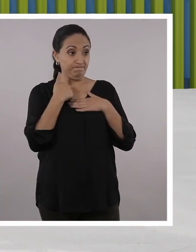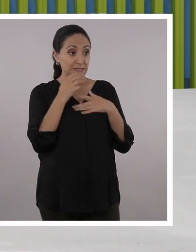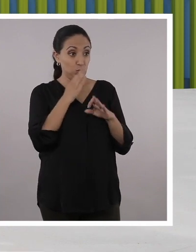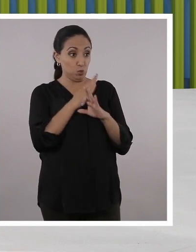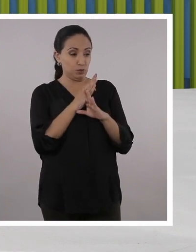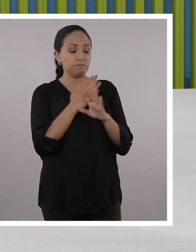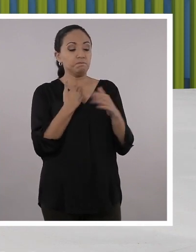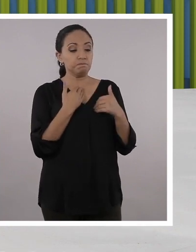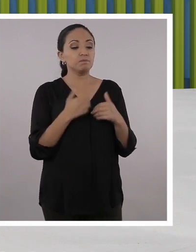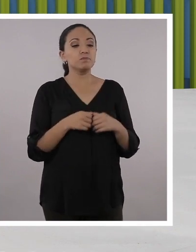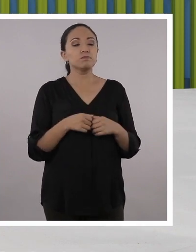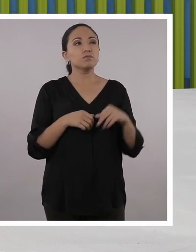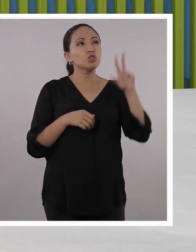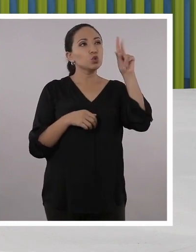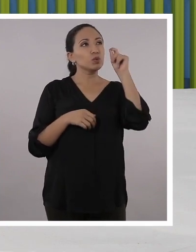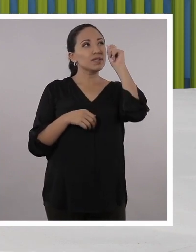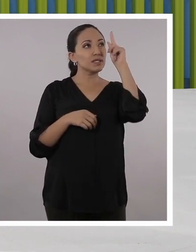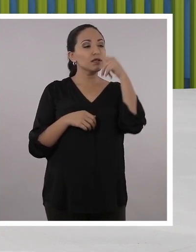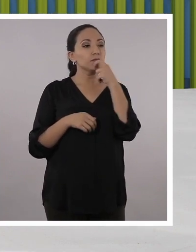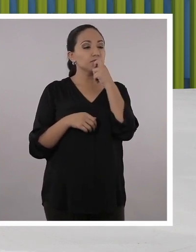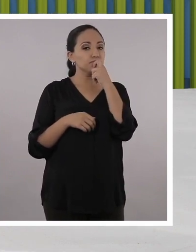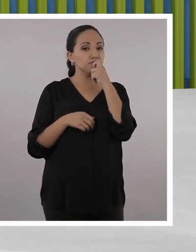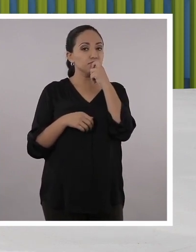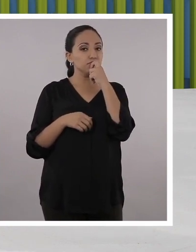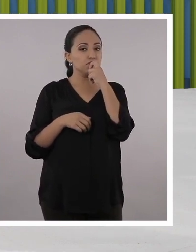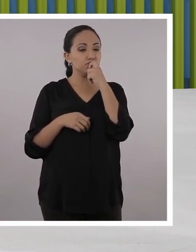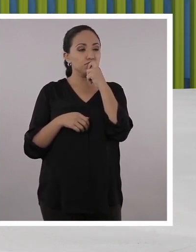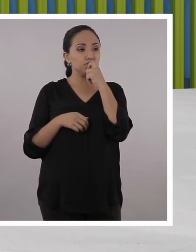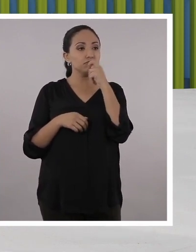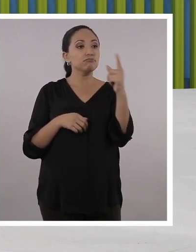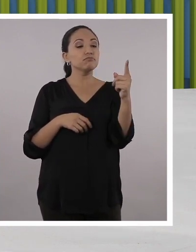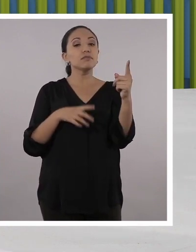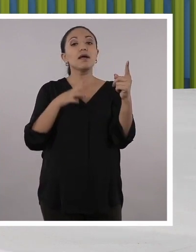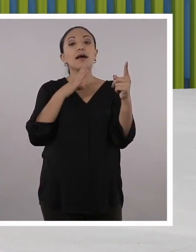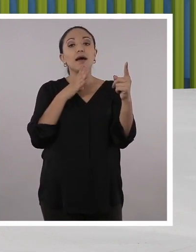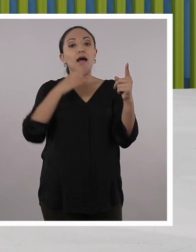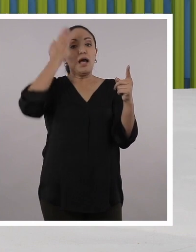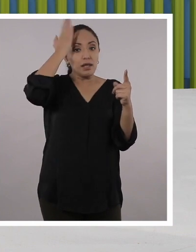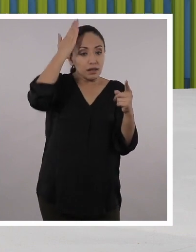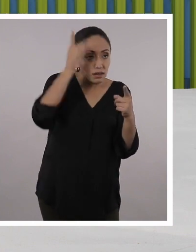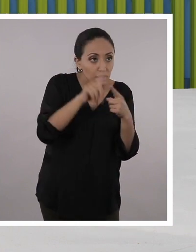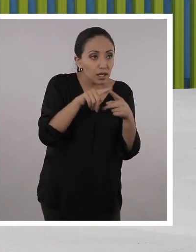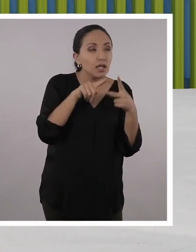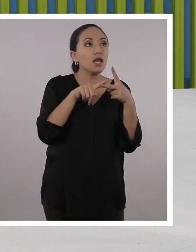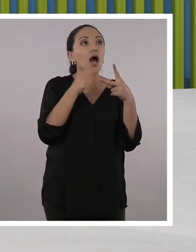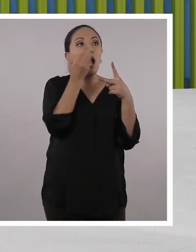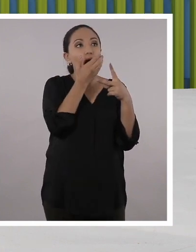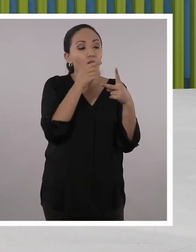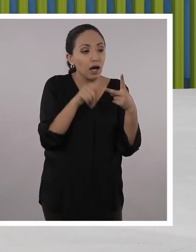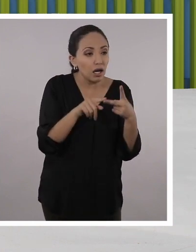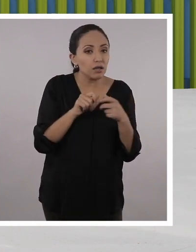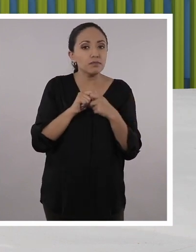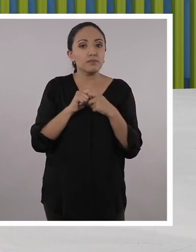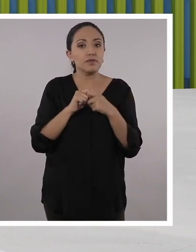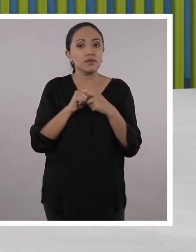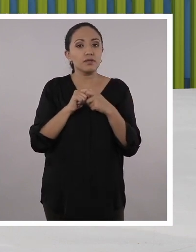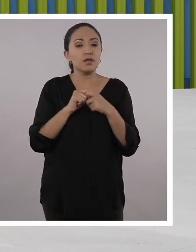profe? Ajá. A ver, ¿qué no entendí? ¿Cuál era el otro tema, Santi? ¿Me sos de acuerdo? Hablamos de las tildes, hablamos del tema del calor.